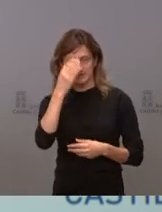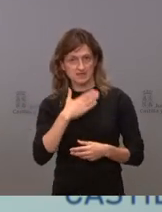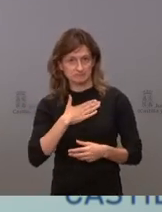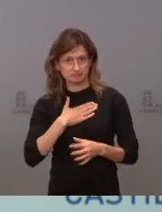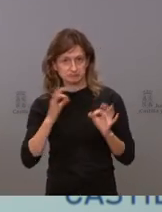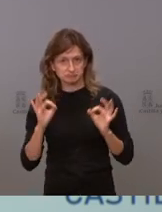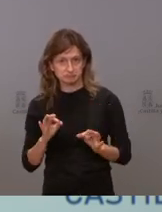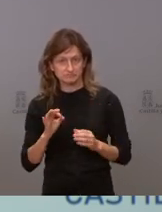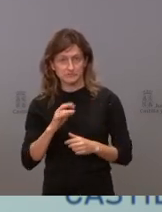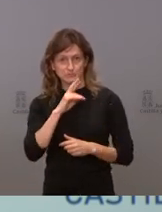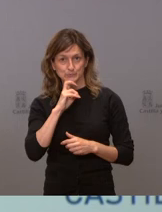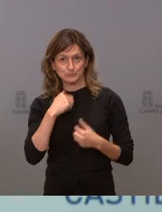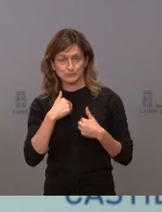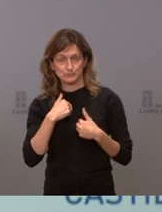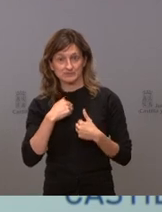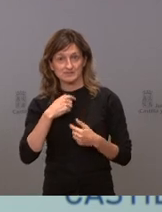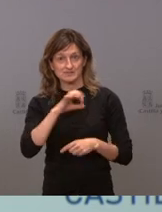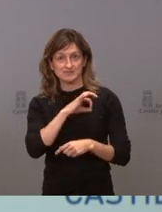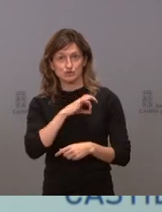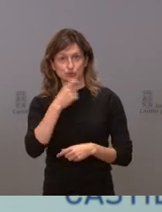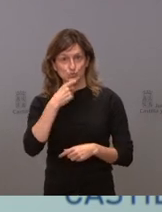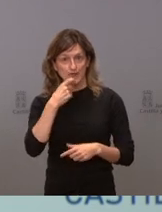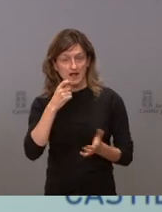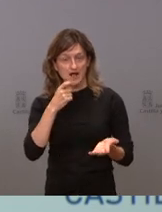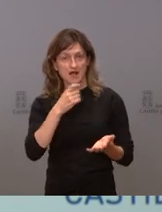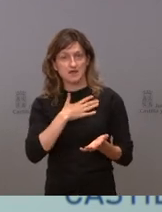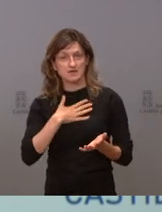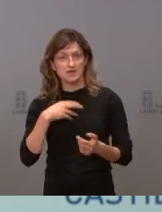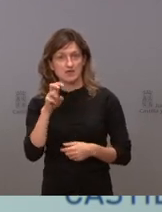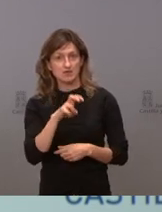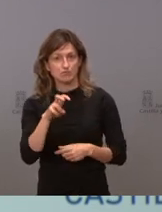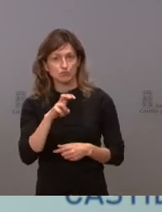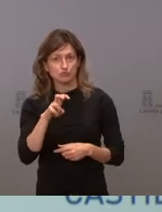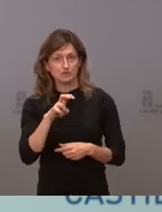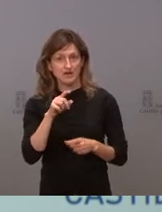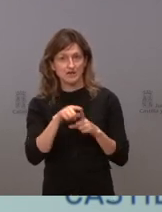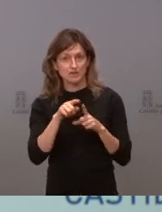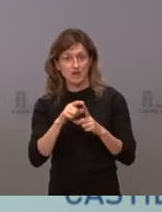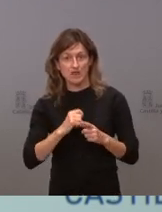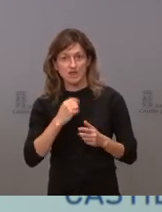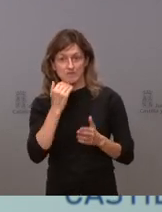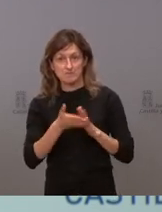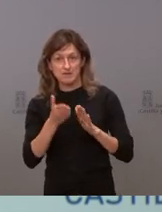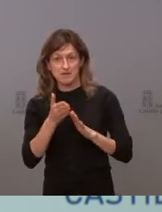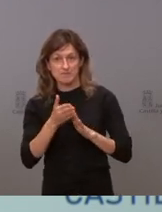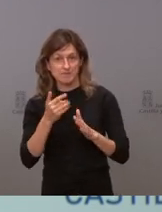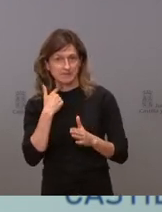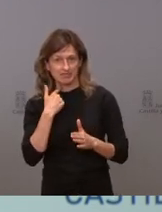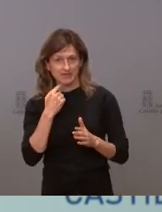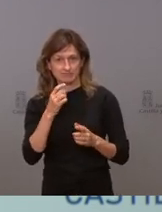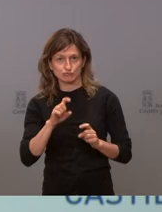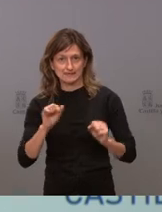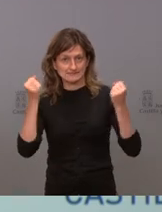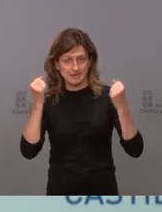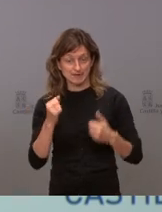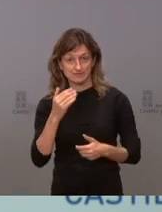y lo que está haciendo el señor Tudanka en caída libre es intentar encontrar la anilla del paracaídas porque si